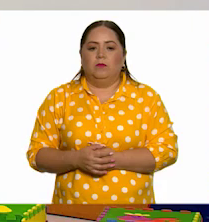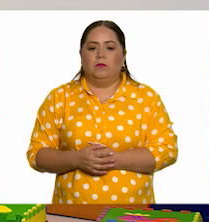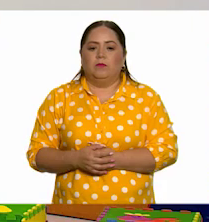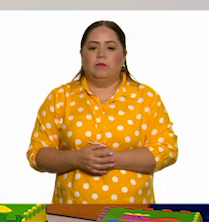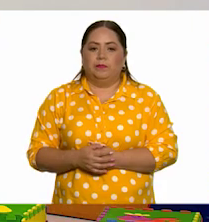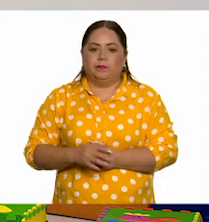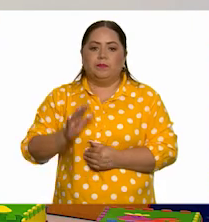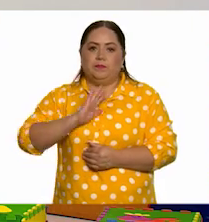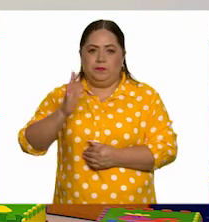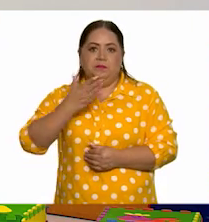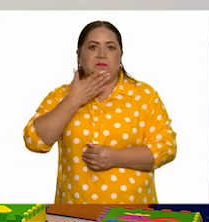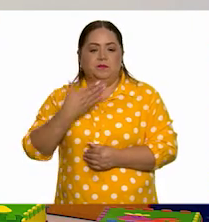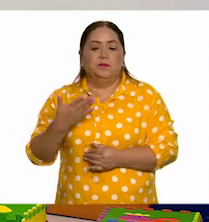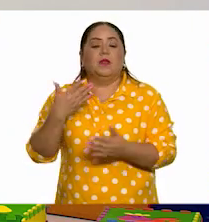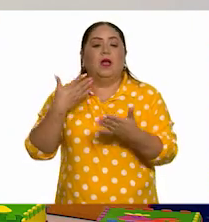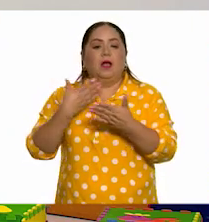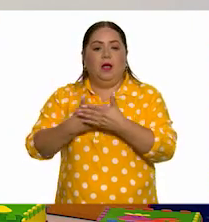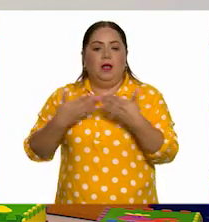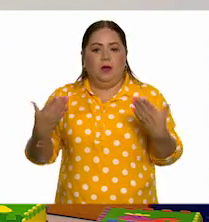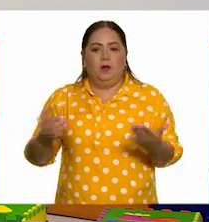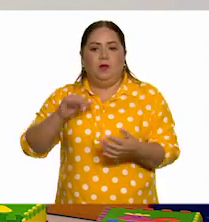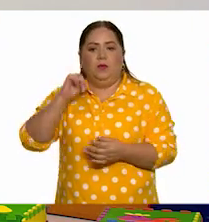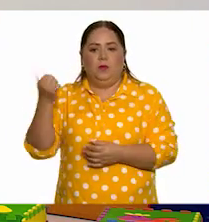¿Sale? Ahí está. Diéresis.